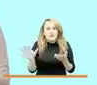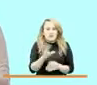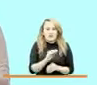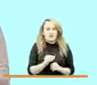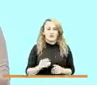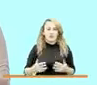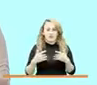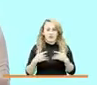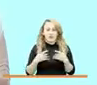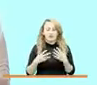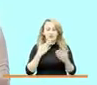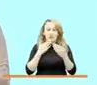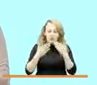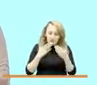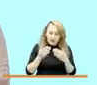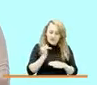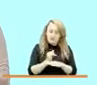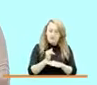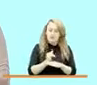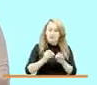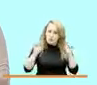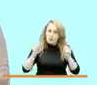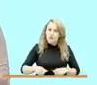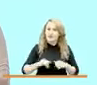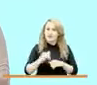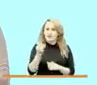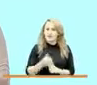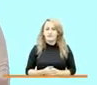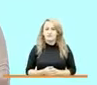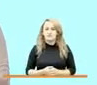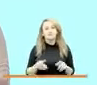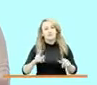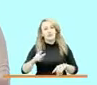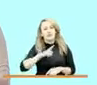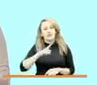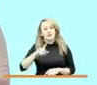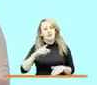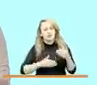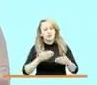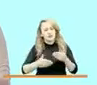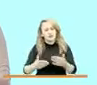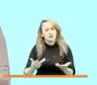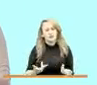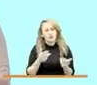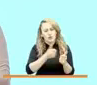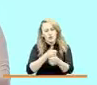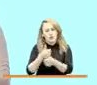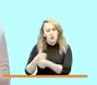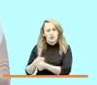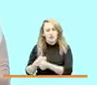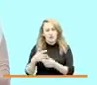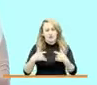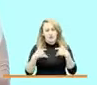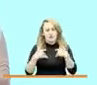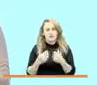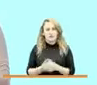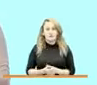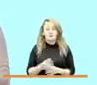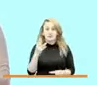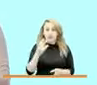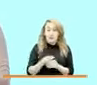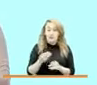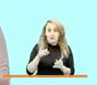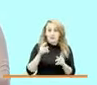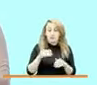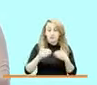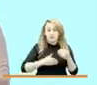institucionalidad de que sí se puede hacer y también en liderar los procesos por parte de cada una de las víctimas y yo quiero aparte de hablar de los temas de